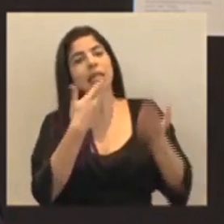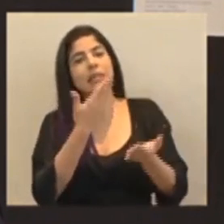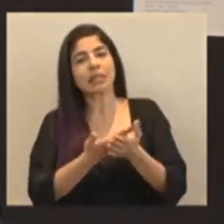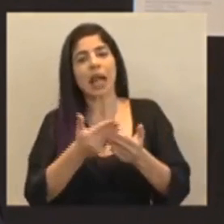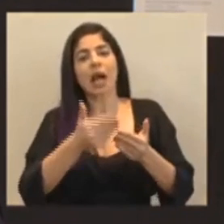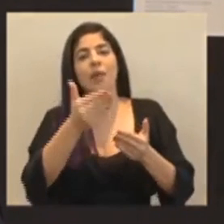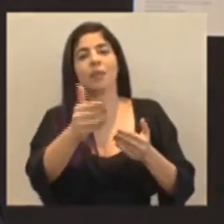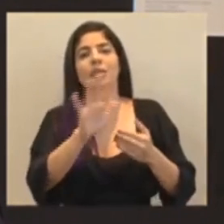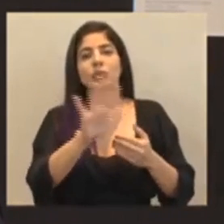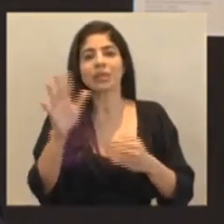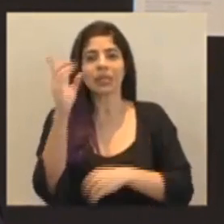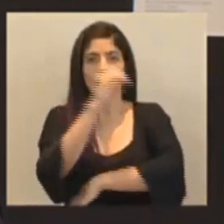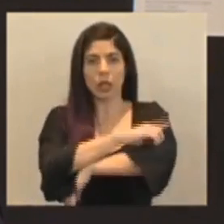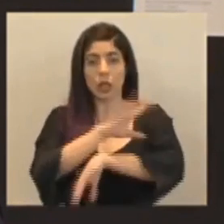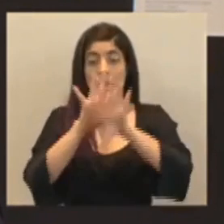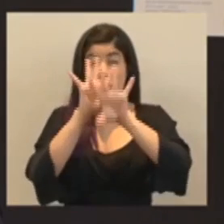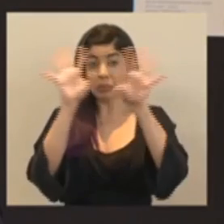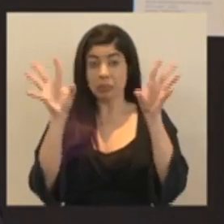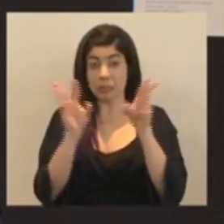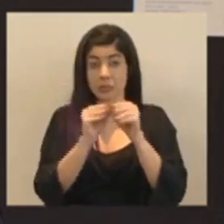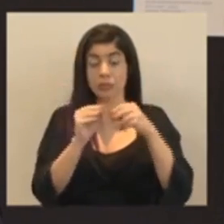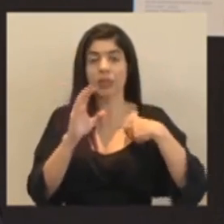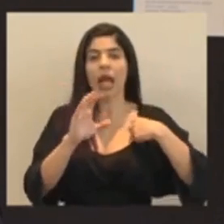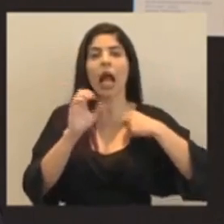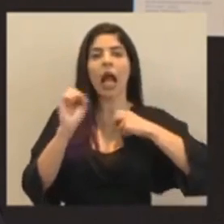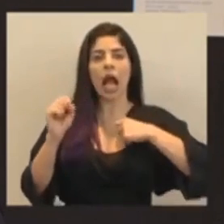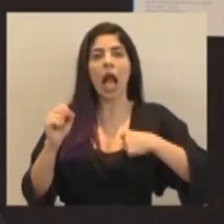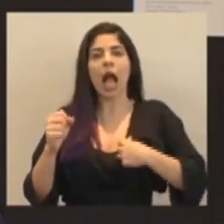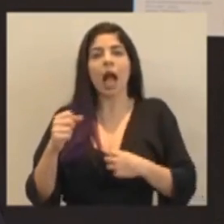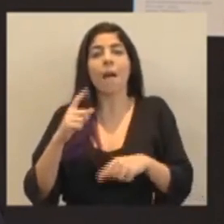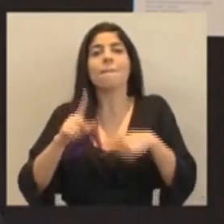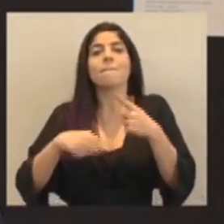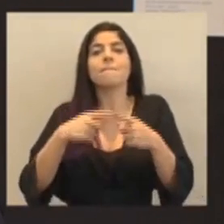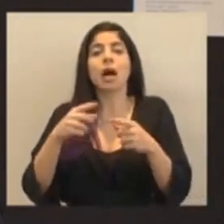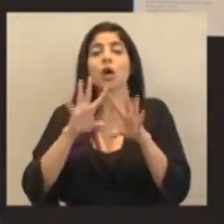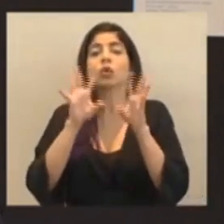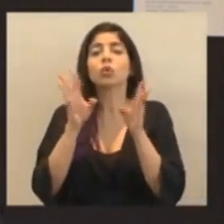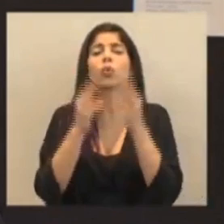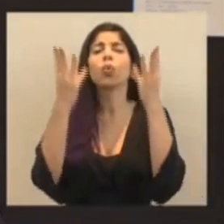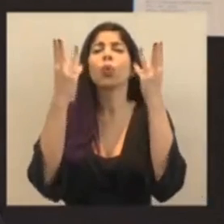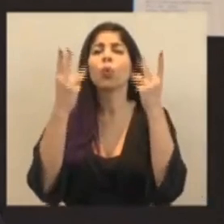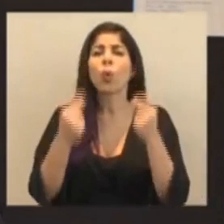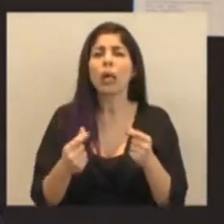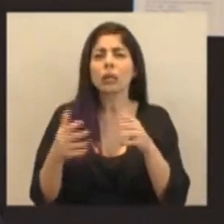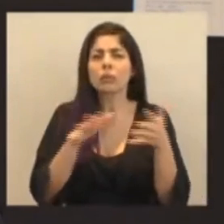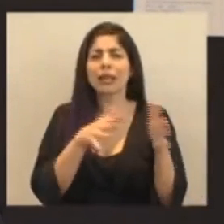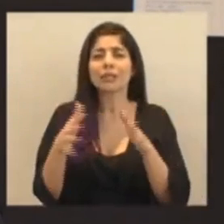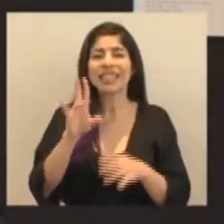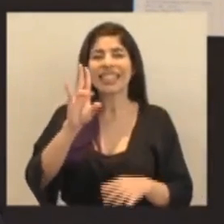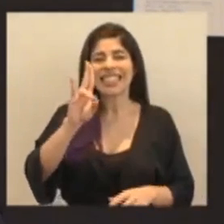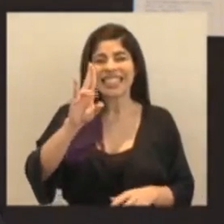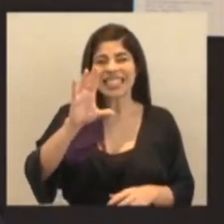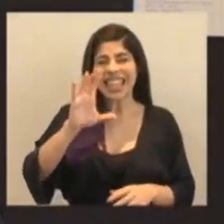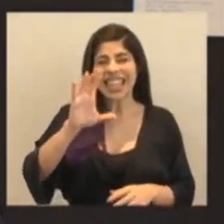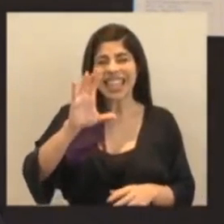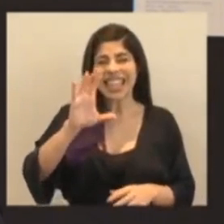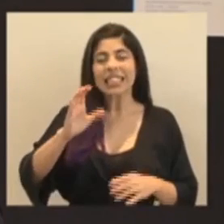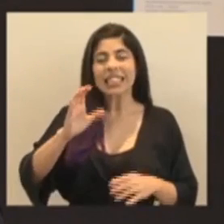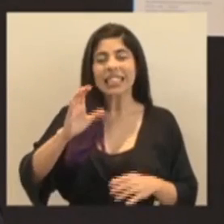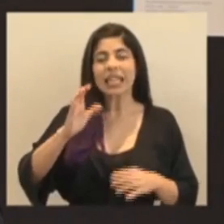55 días. Con esto, la caja llega a sumar más o menos 700 ventiladores.